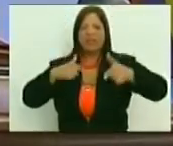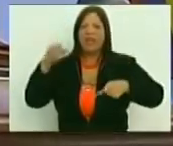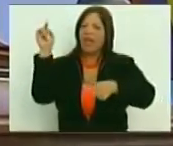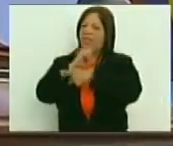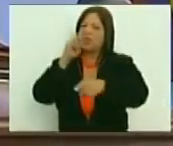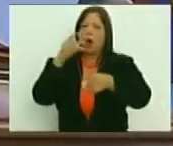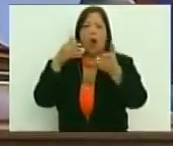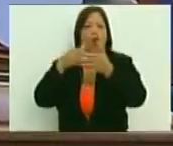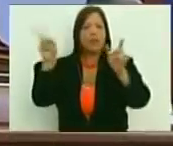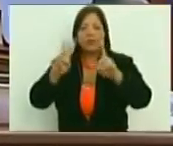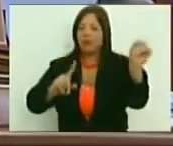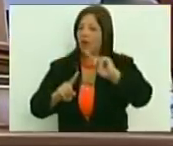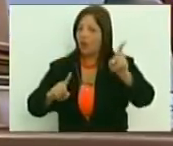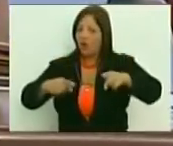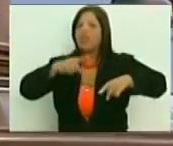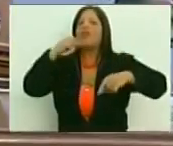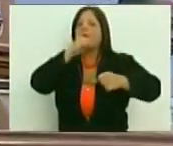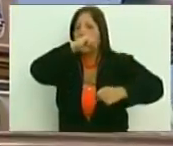a la patria.